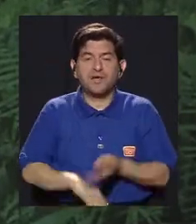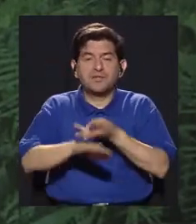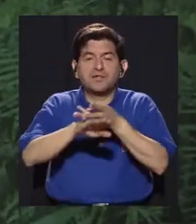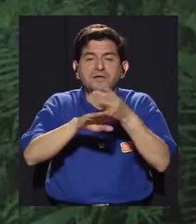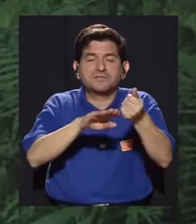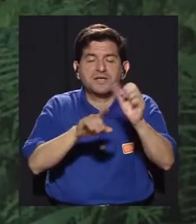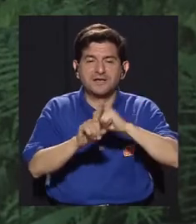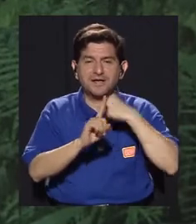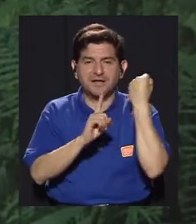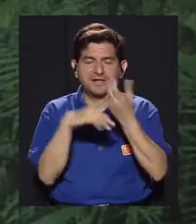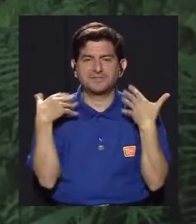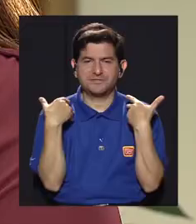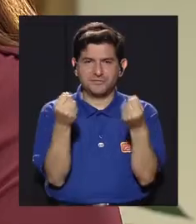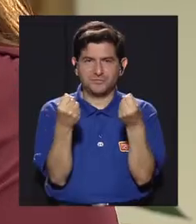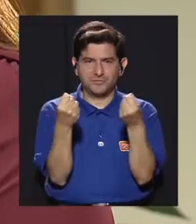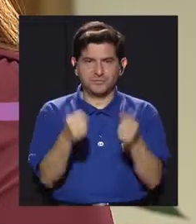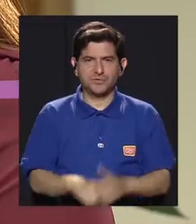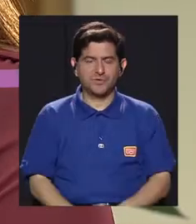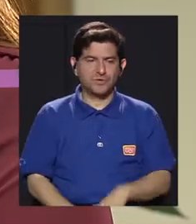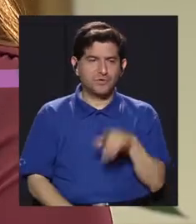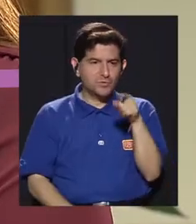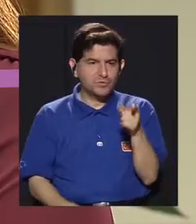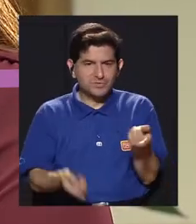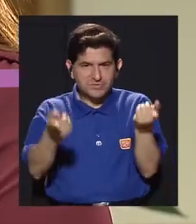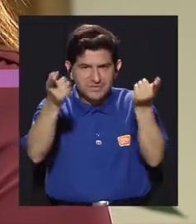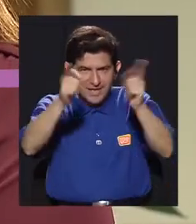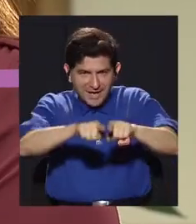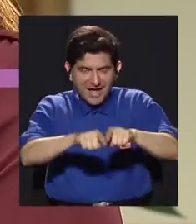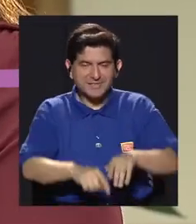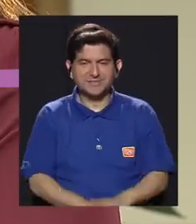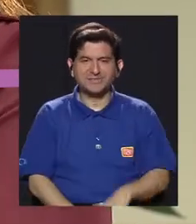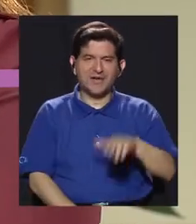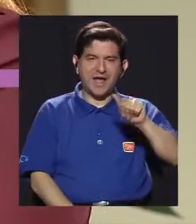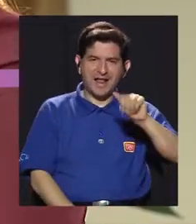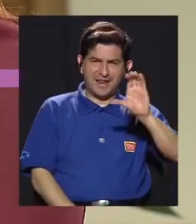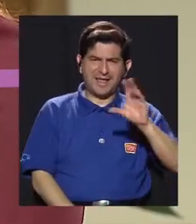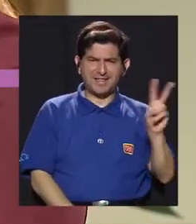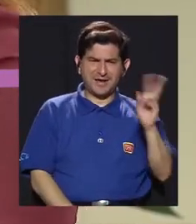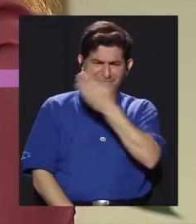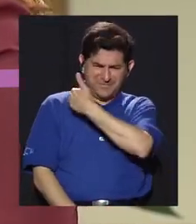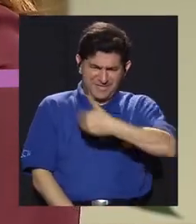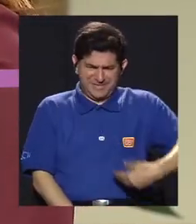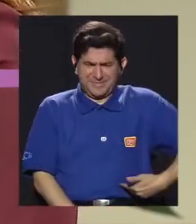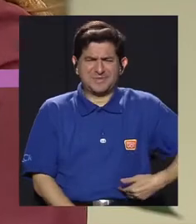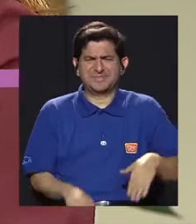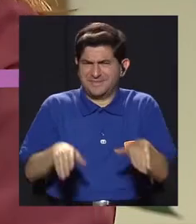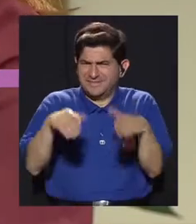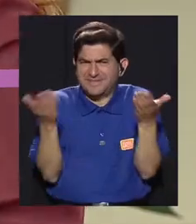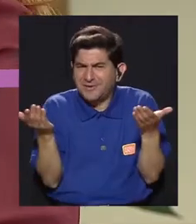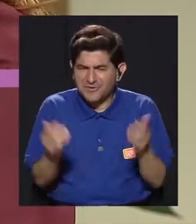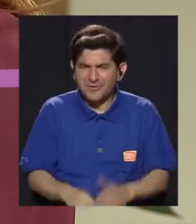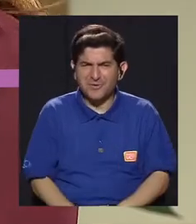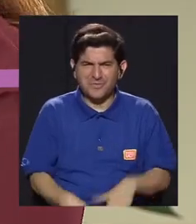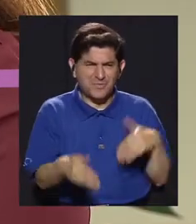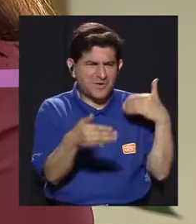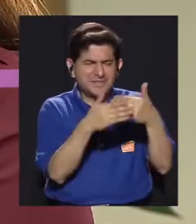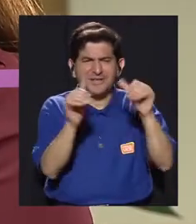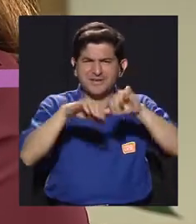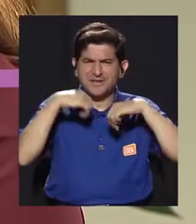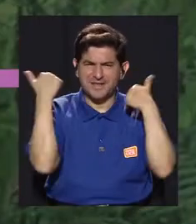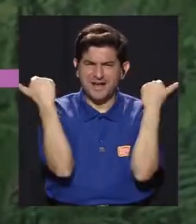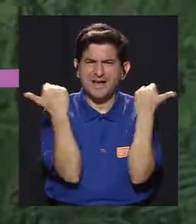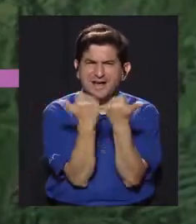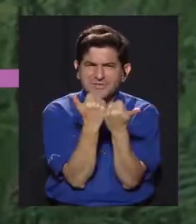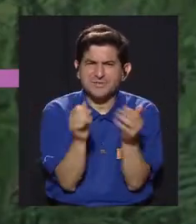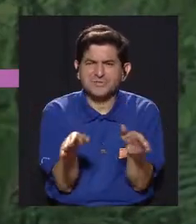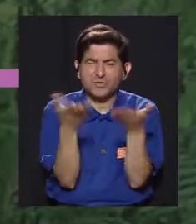su condición de salud. Y en su caso, Alejandra, ¿cómo llega usted a ser vicepresidente y acercarse a esta asociación taoísta de Tai